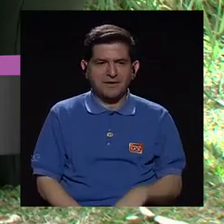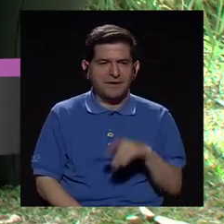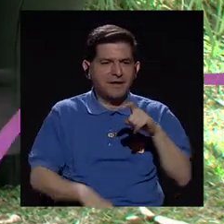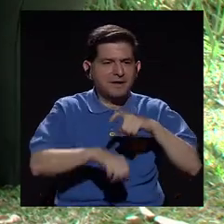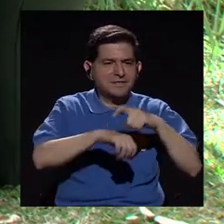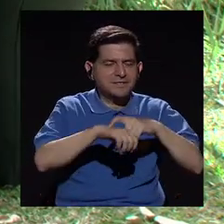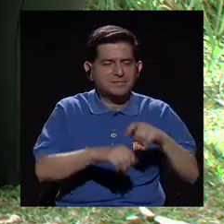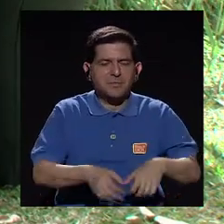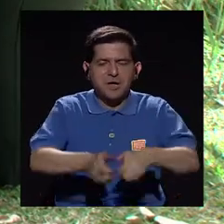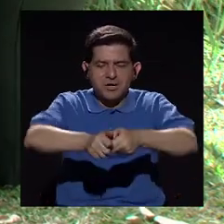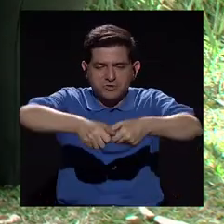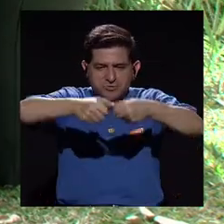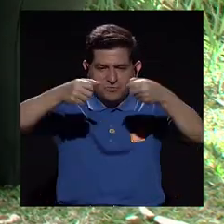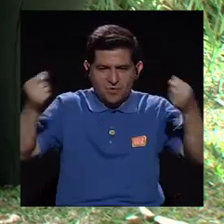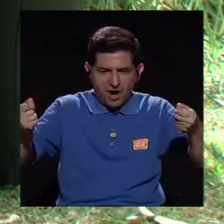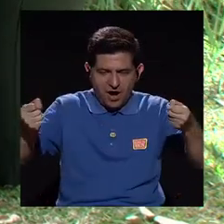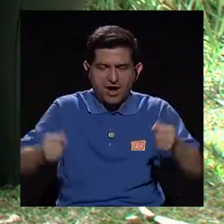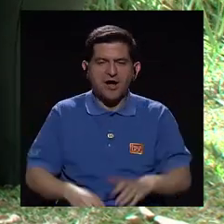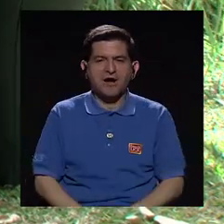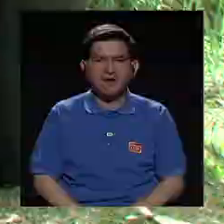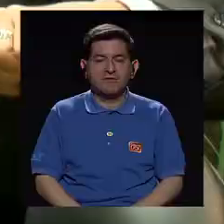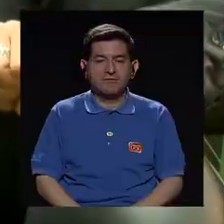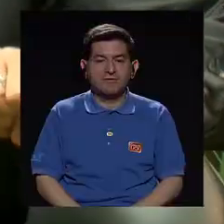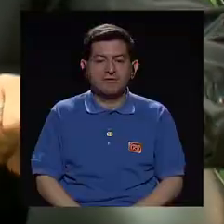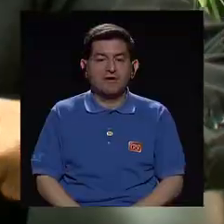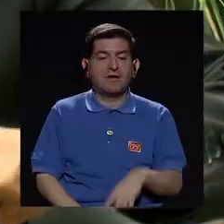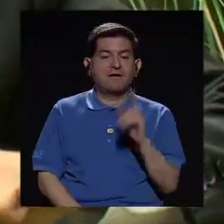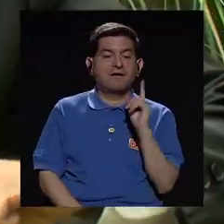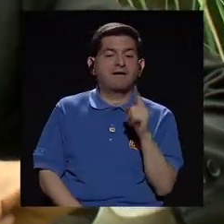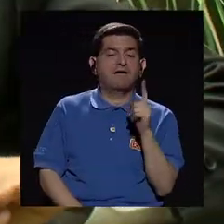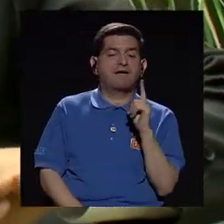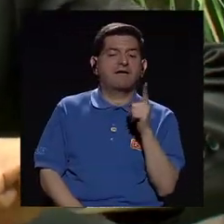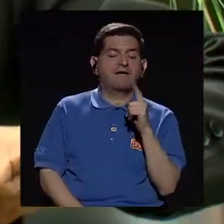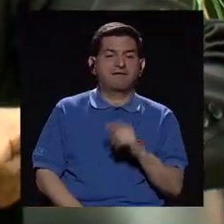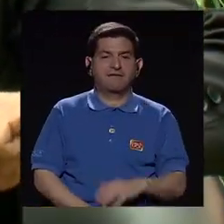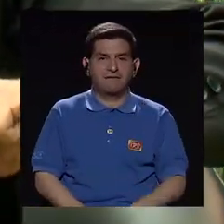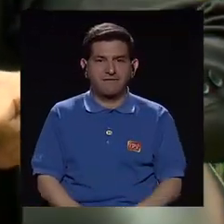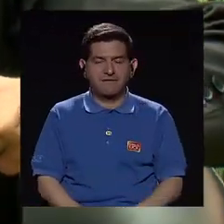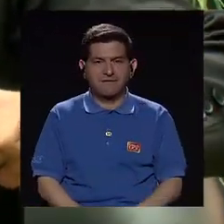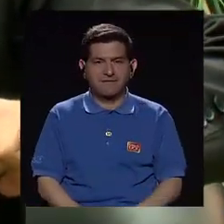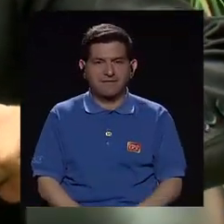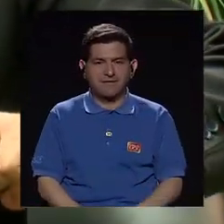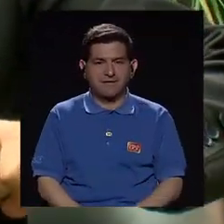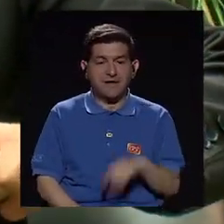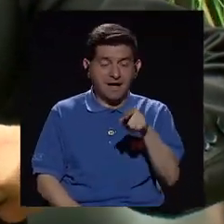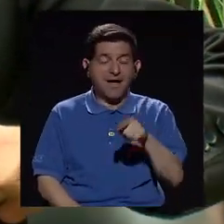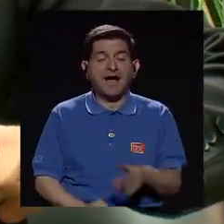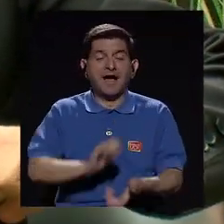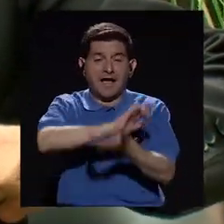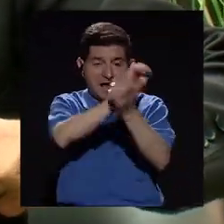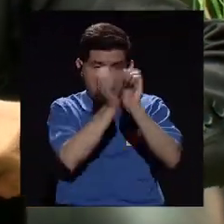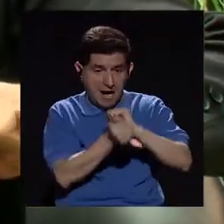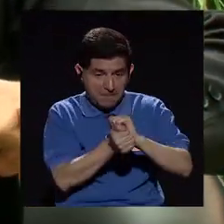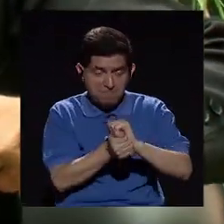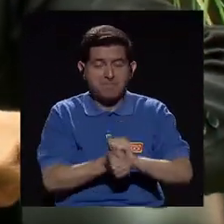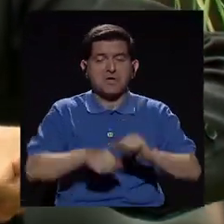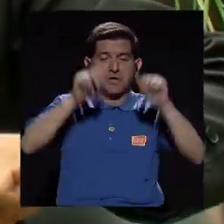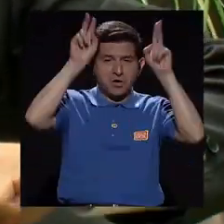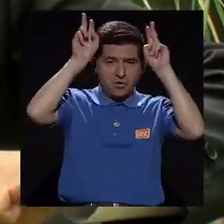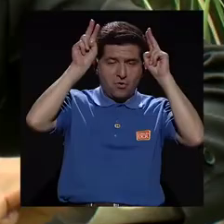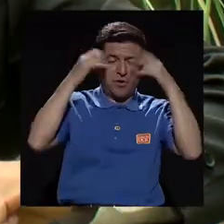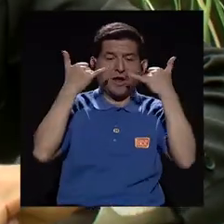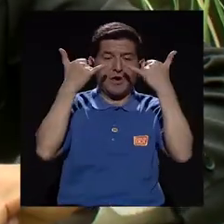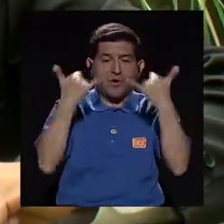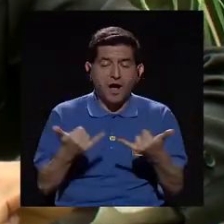abrir el saco y dijo ¡Ajá! Con que de conejo se